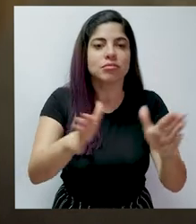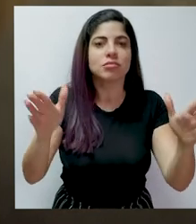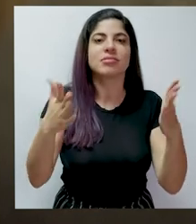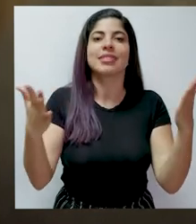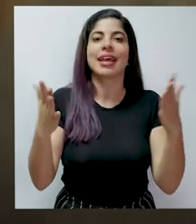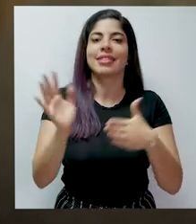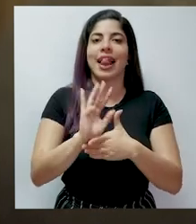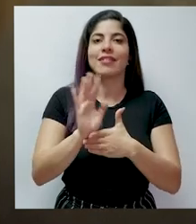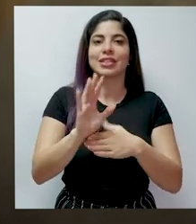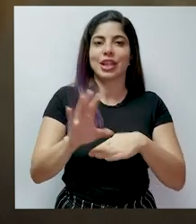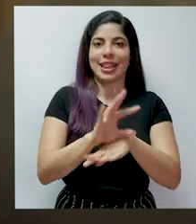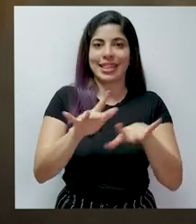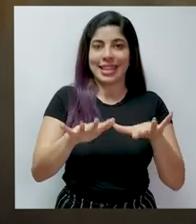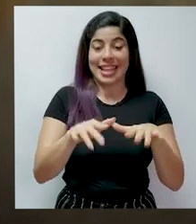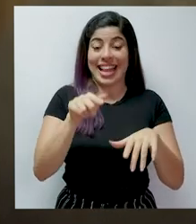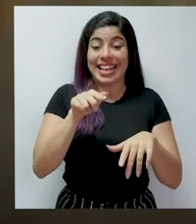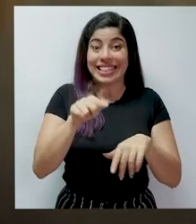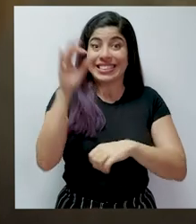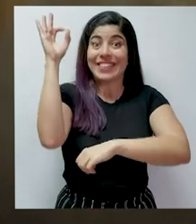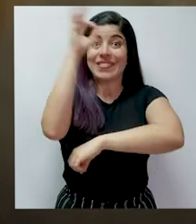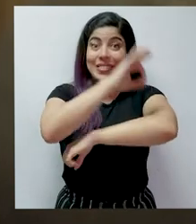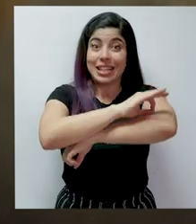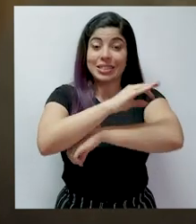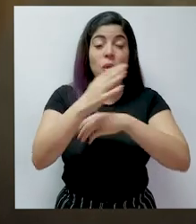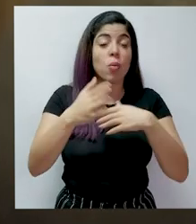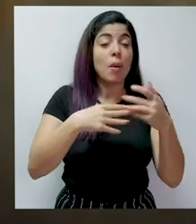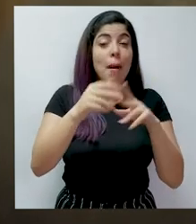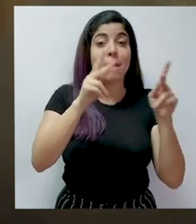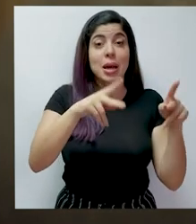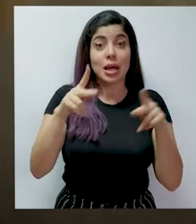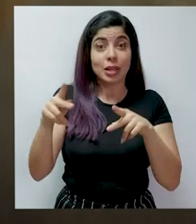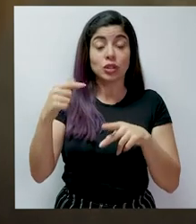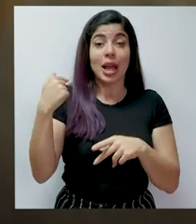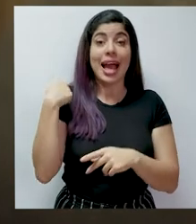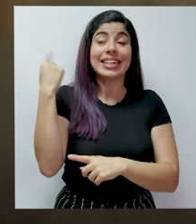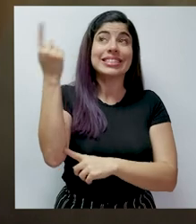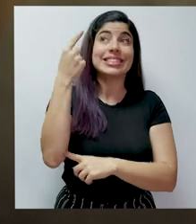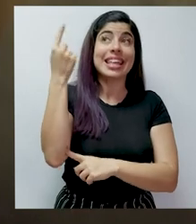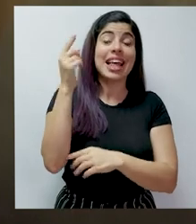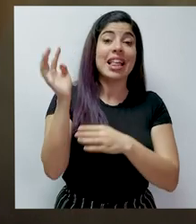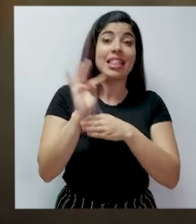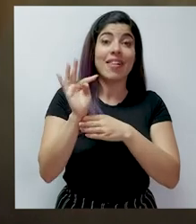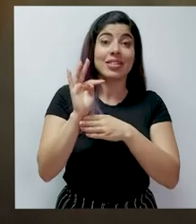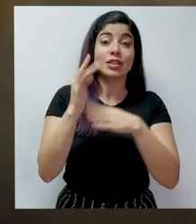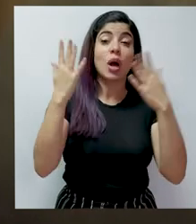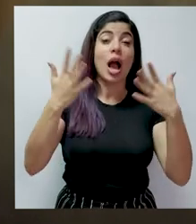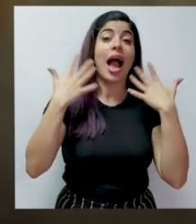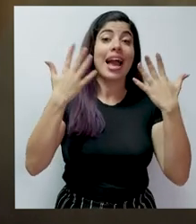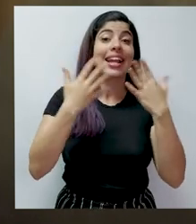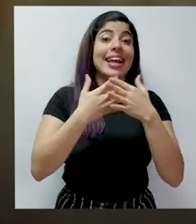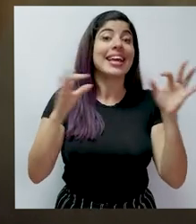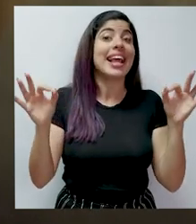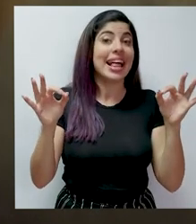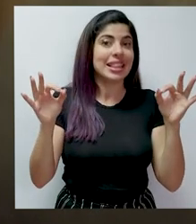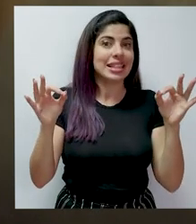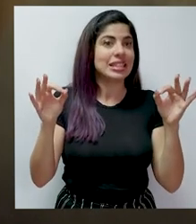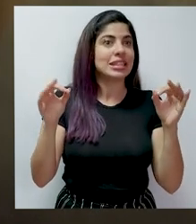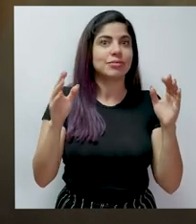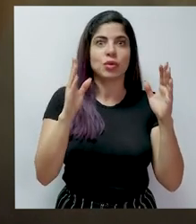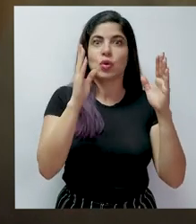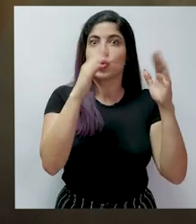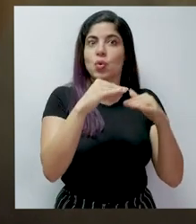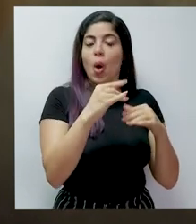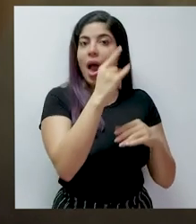transmisiones de la televisión digital. A partir de esta fecha, todas las personas que reciban la señal de televisión por aire de forma